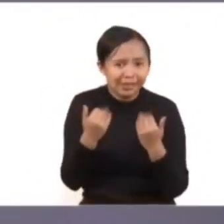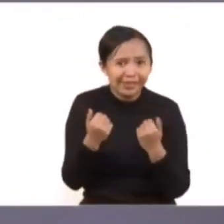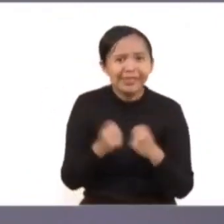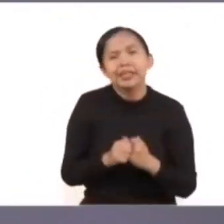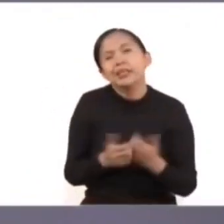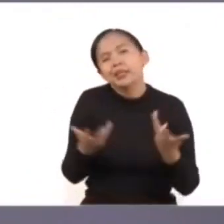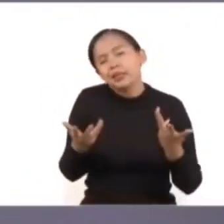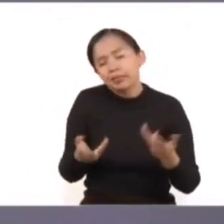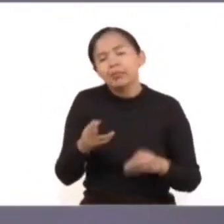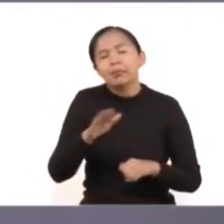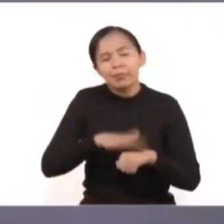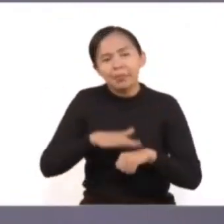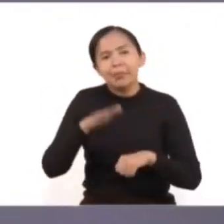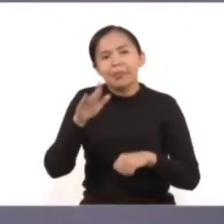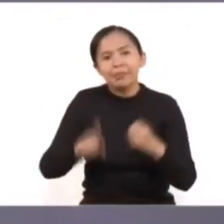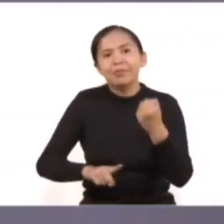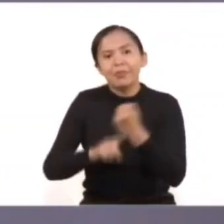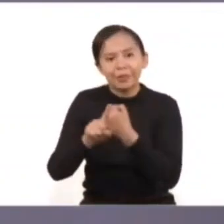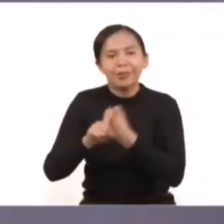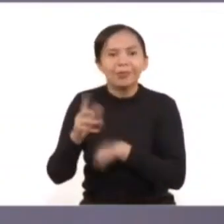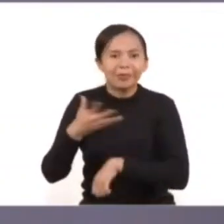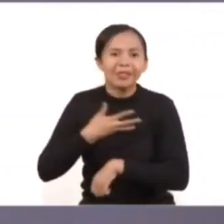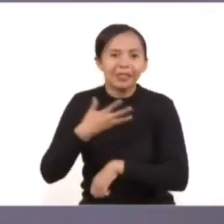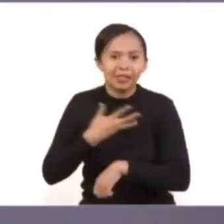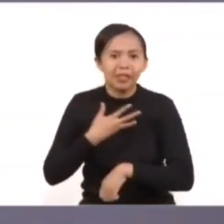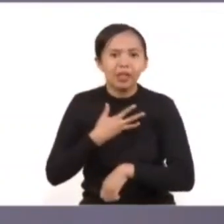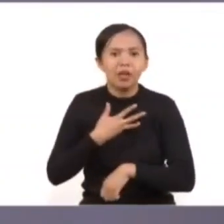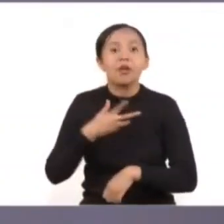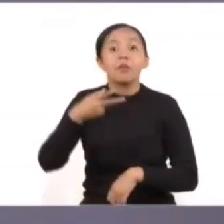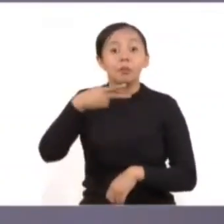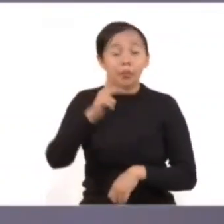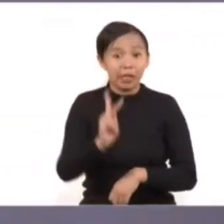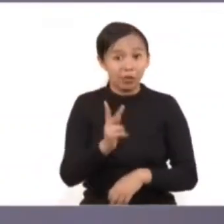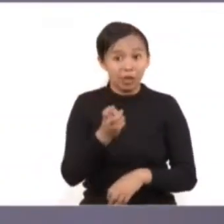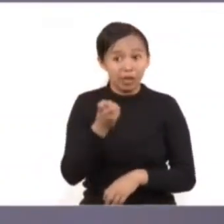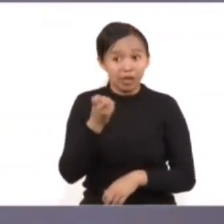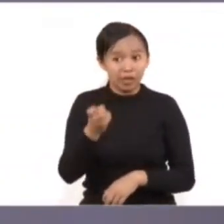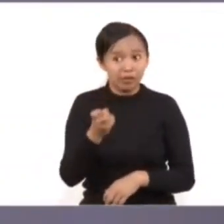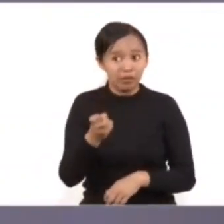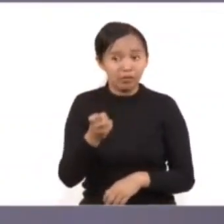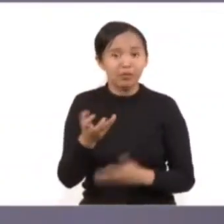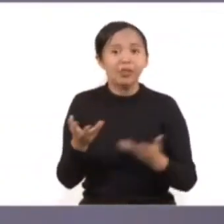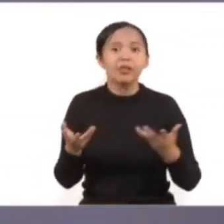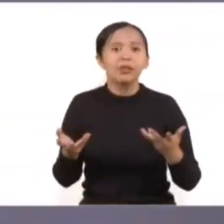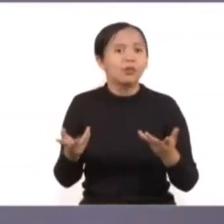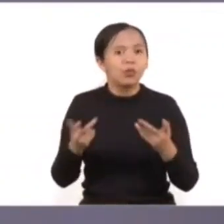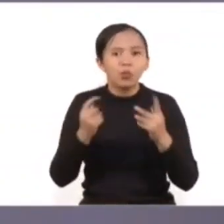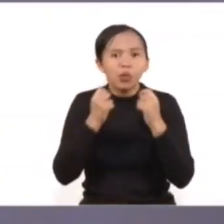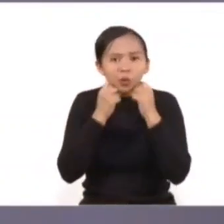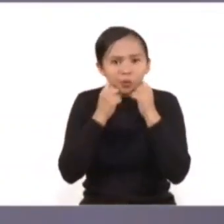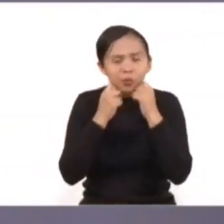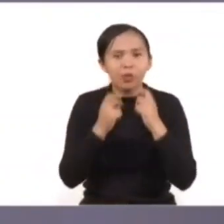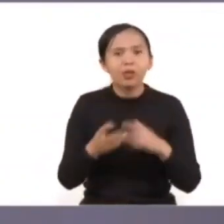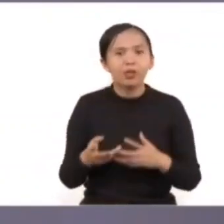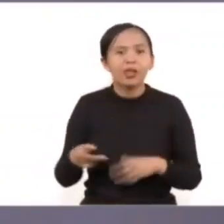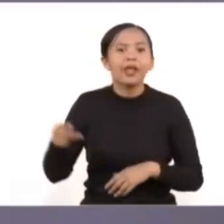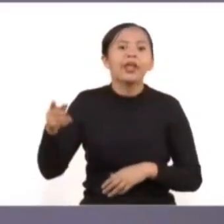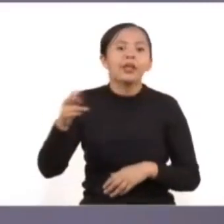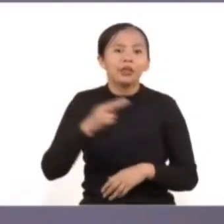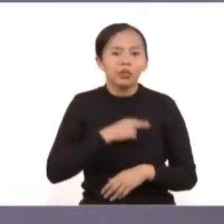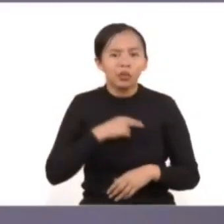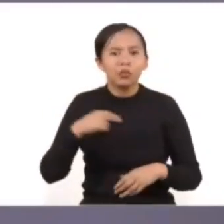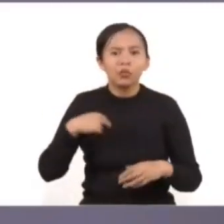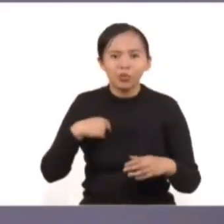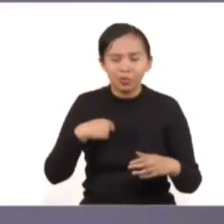vulnerables a percibir este tipo de violencia. Sin embargo, no es exclusivo de ningún tipo de personas, sino